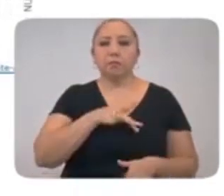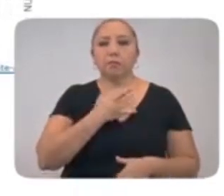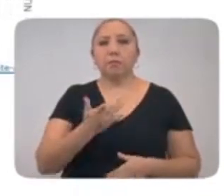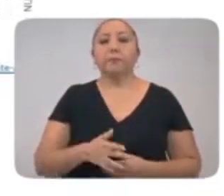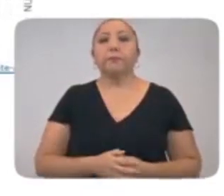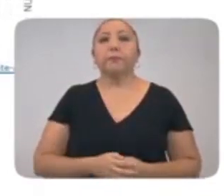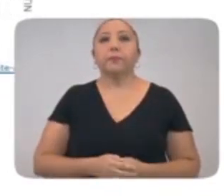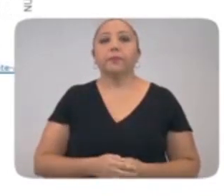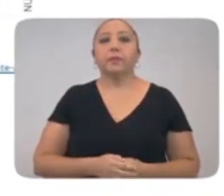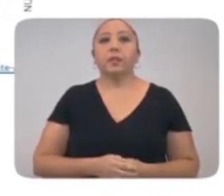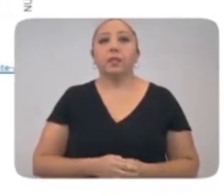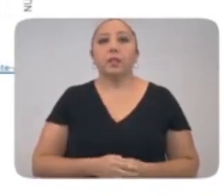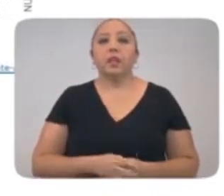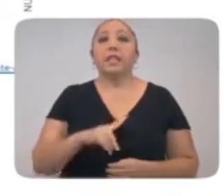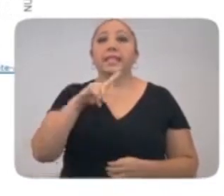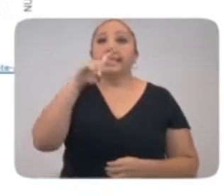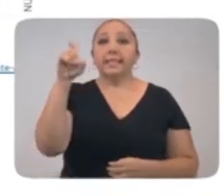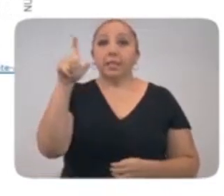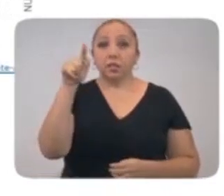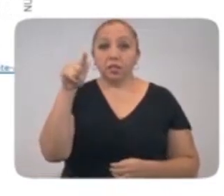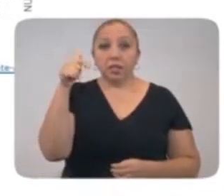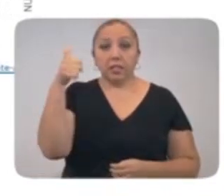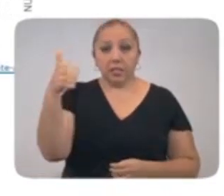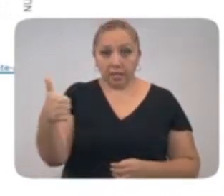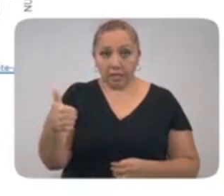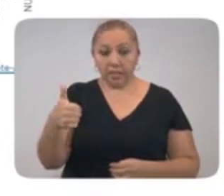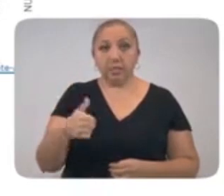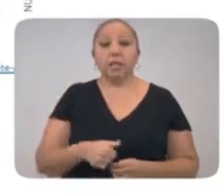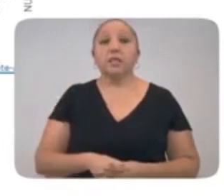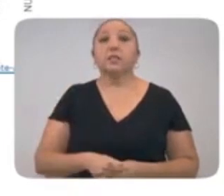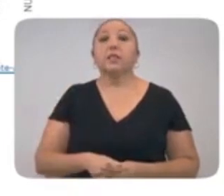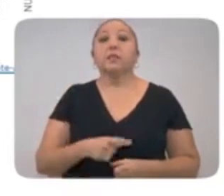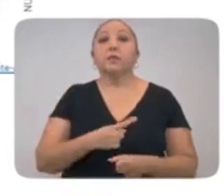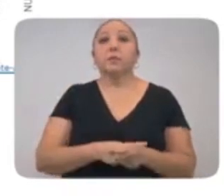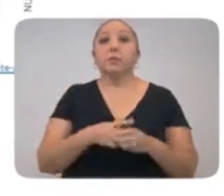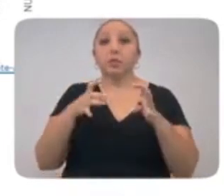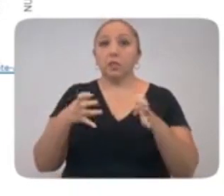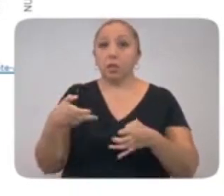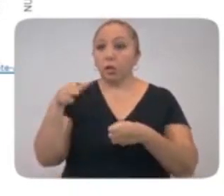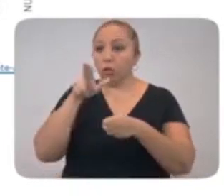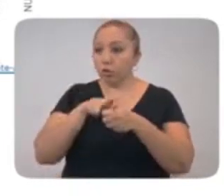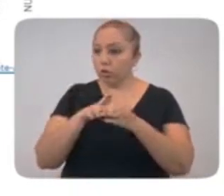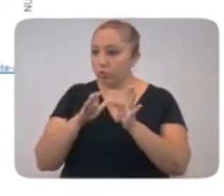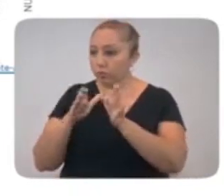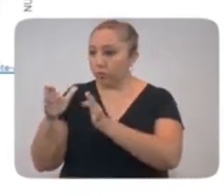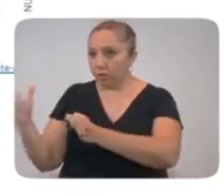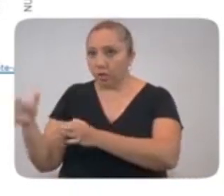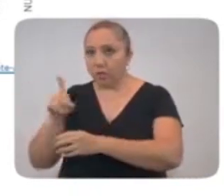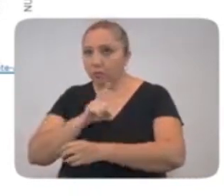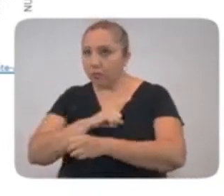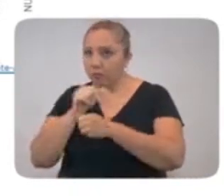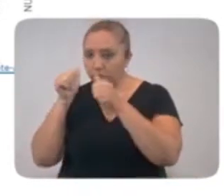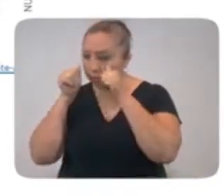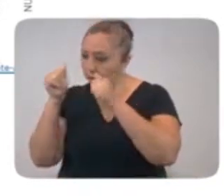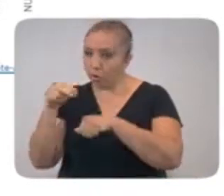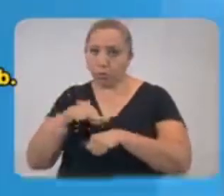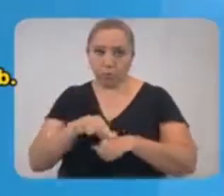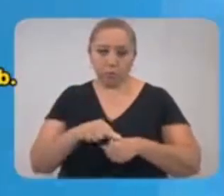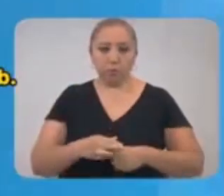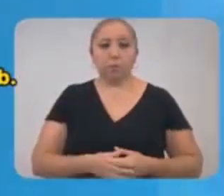síntomas leves. 176 de los casos confirmados, están hospitalizados y en aislamiento total.